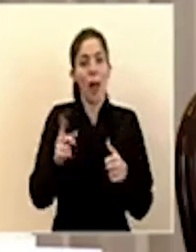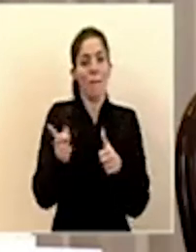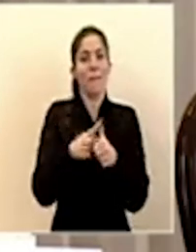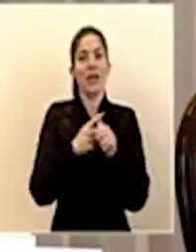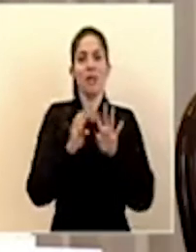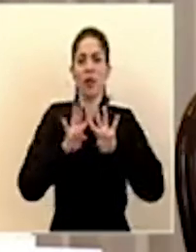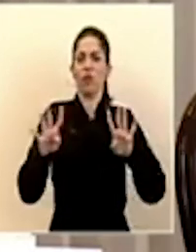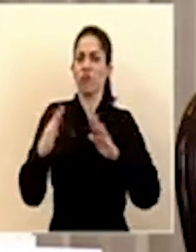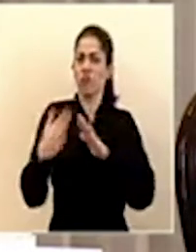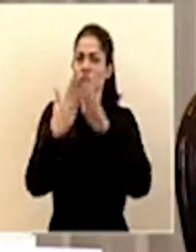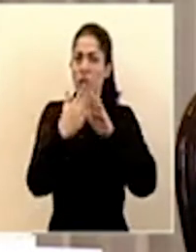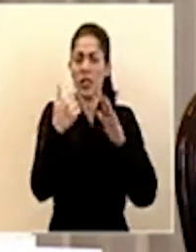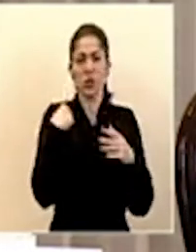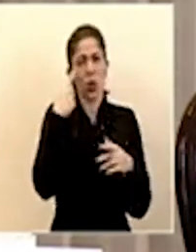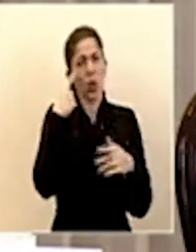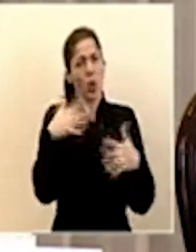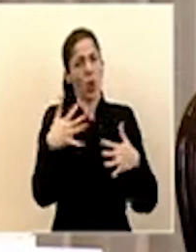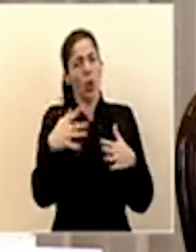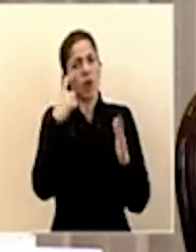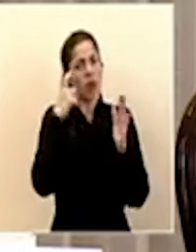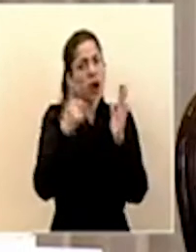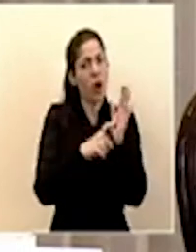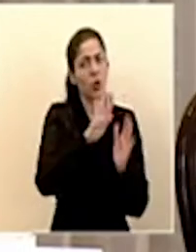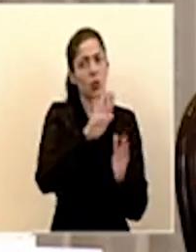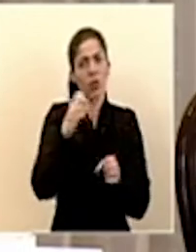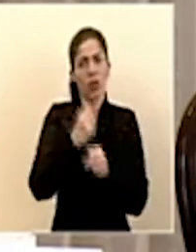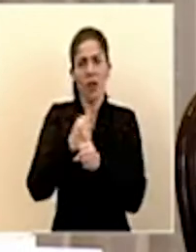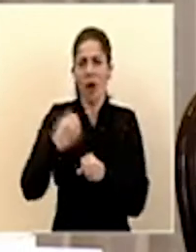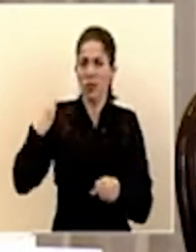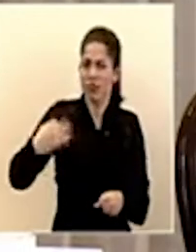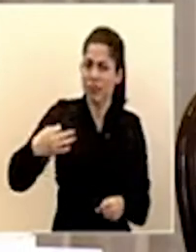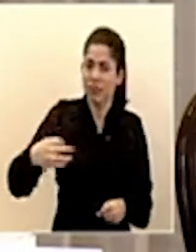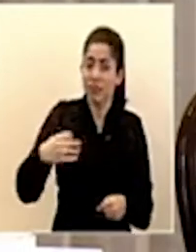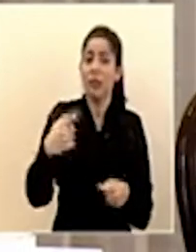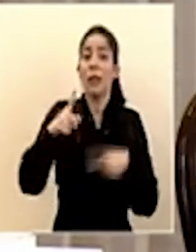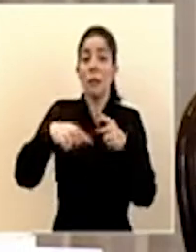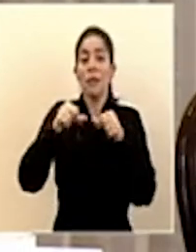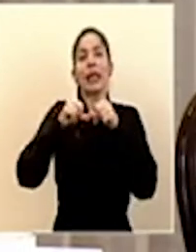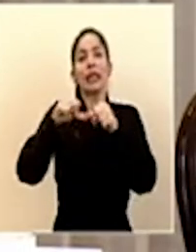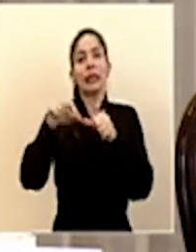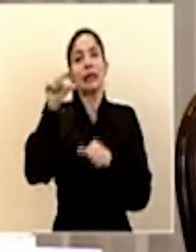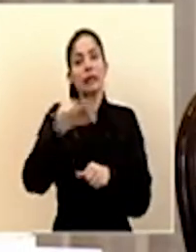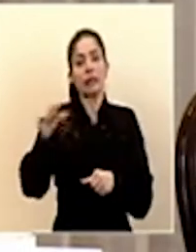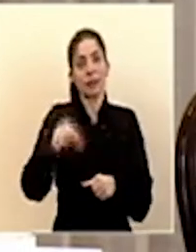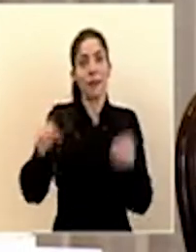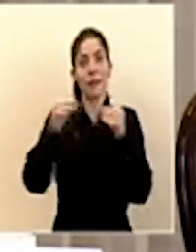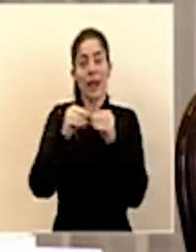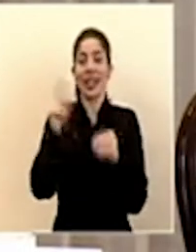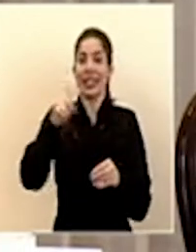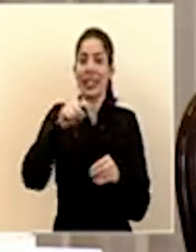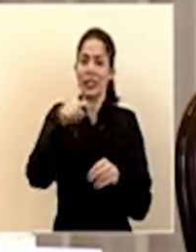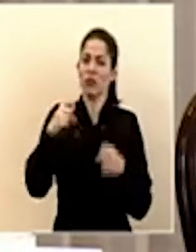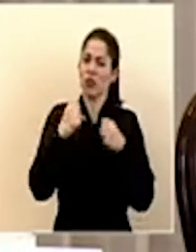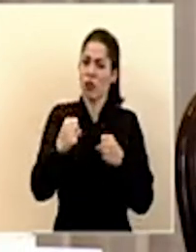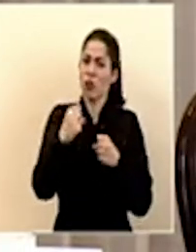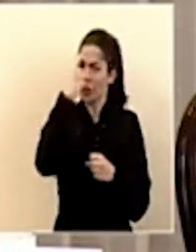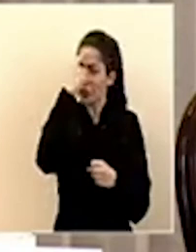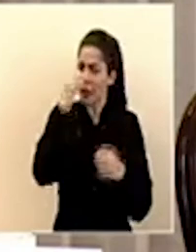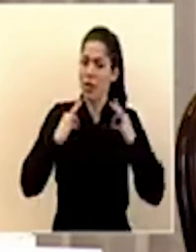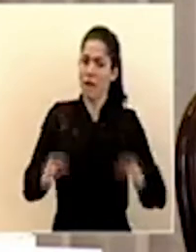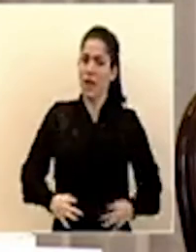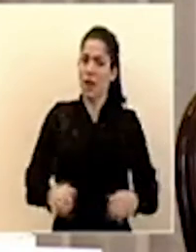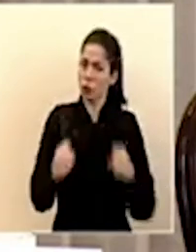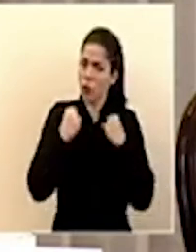línea yo quiero reconocer esa labor porque es día con día y esto va para muchas semanas más y así que necesitamos tener esa fuerza mental esa fuerza física